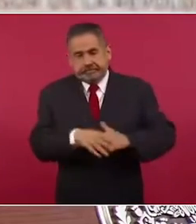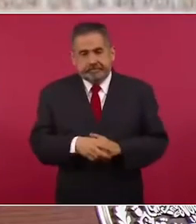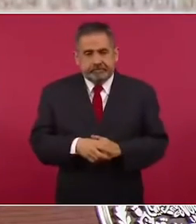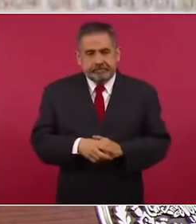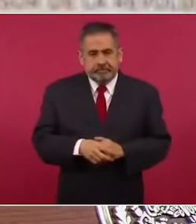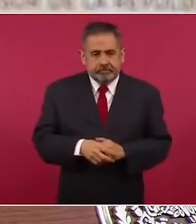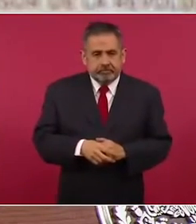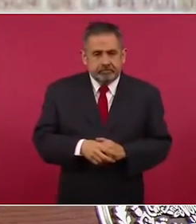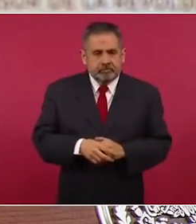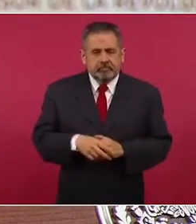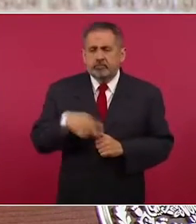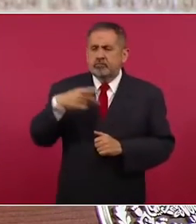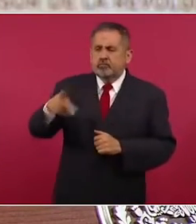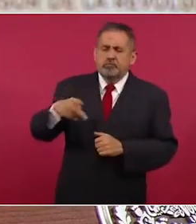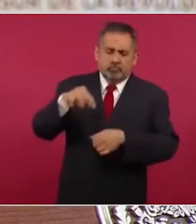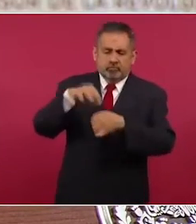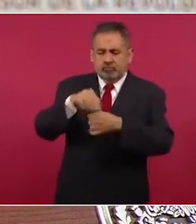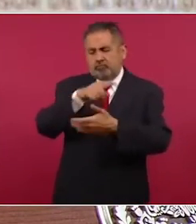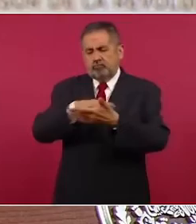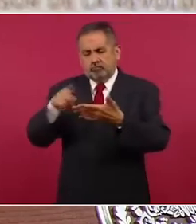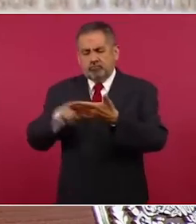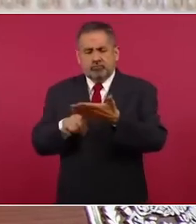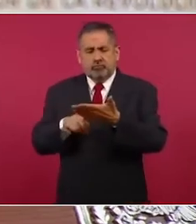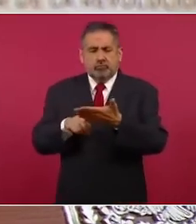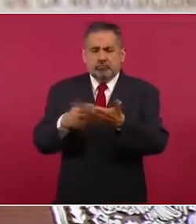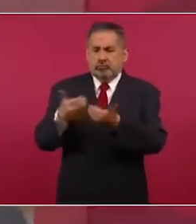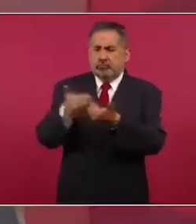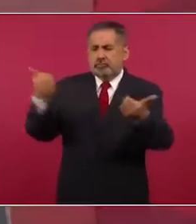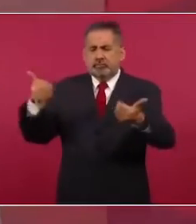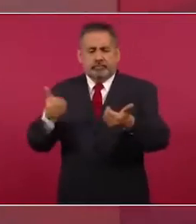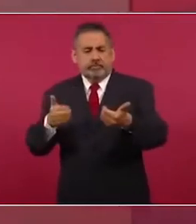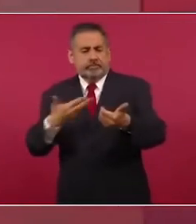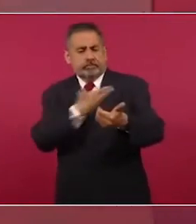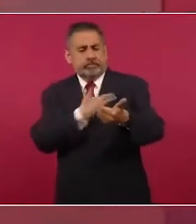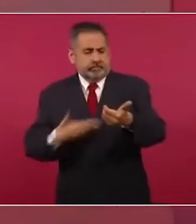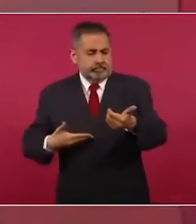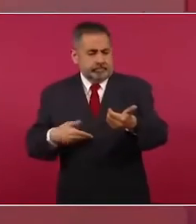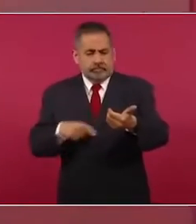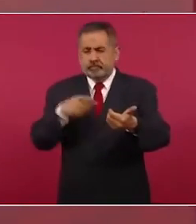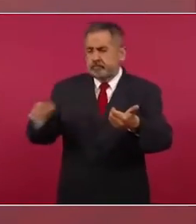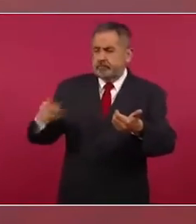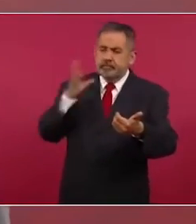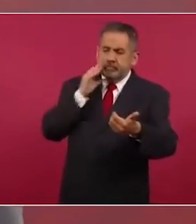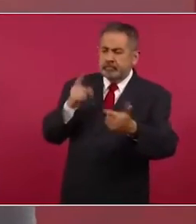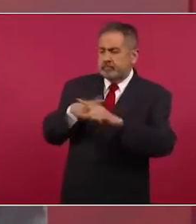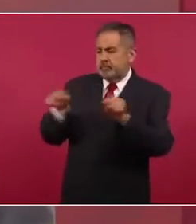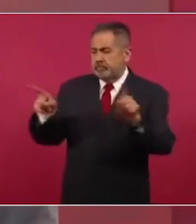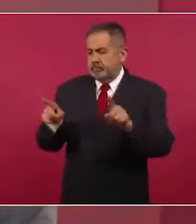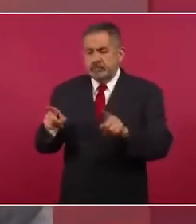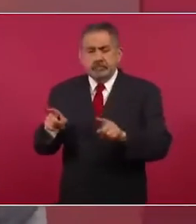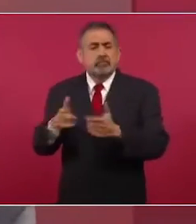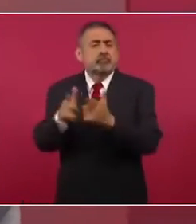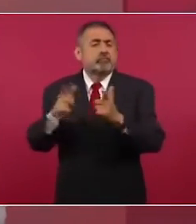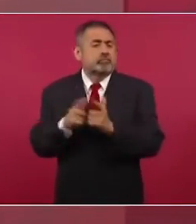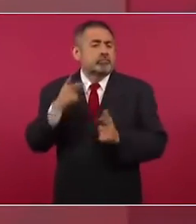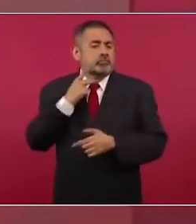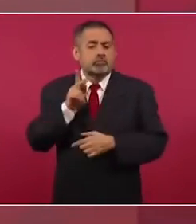dividan su voto para que haya equilibrio, no vaya